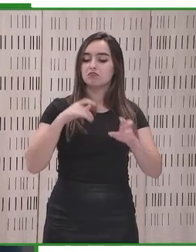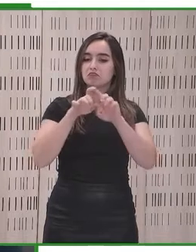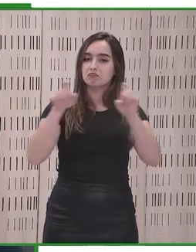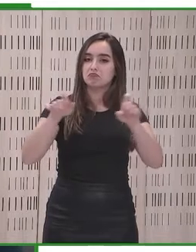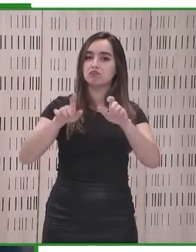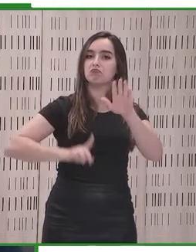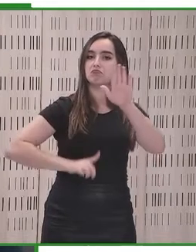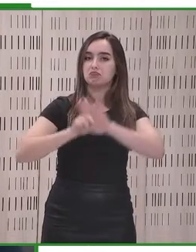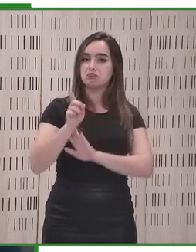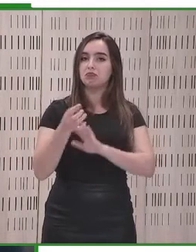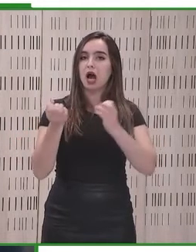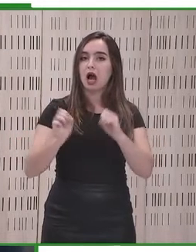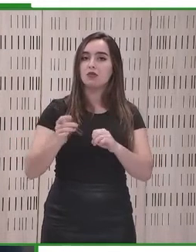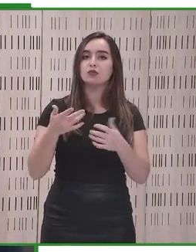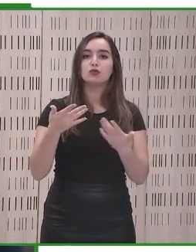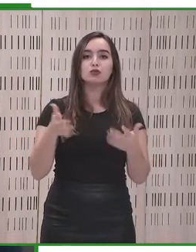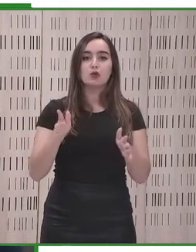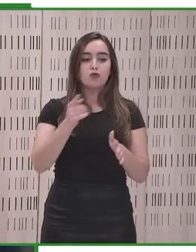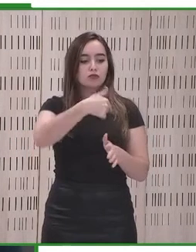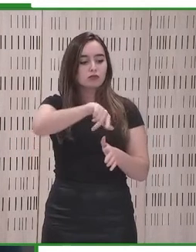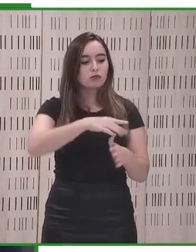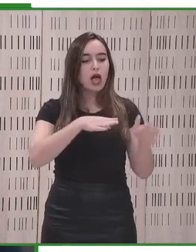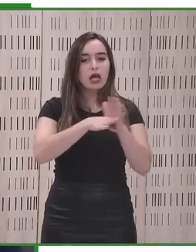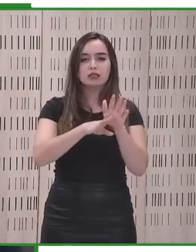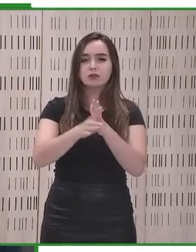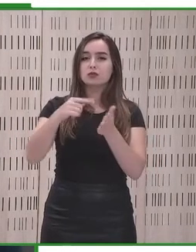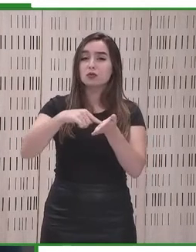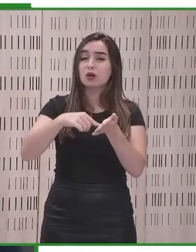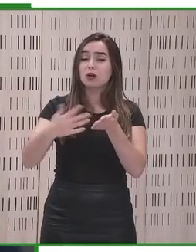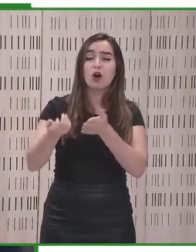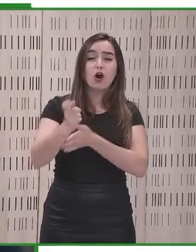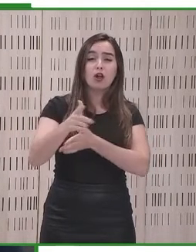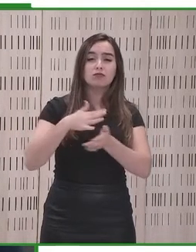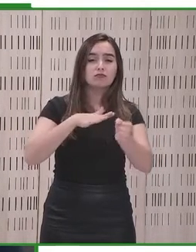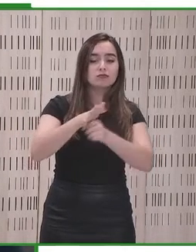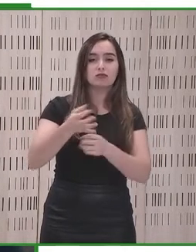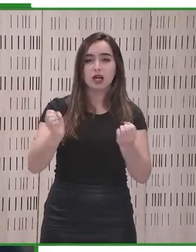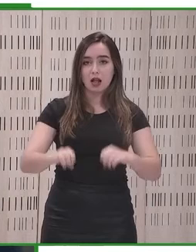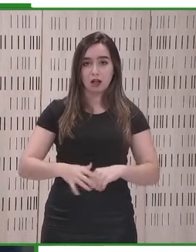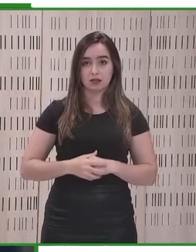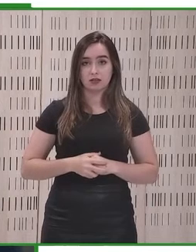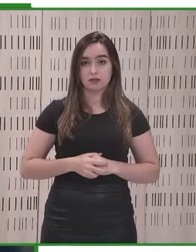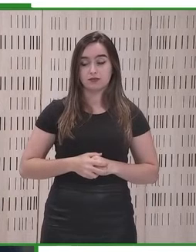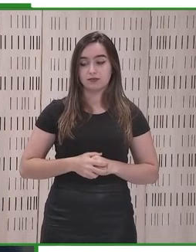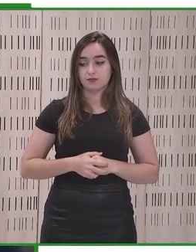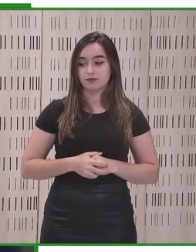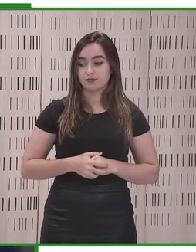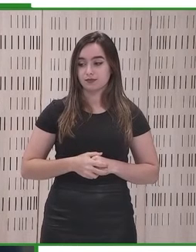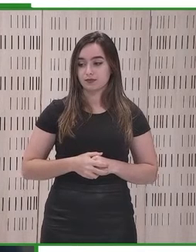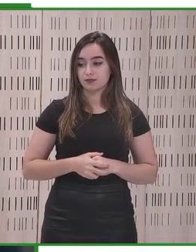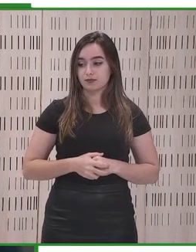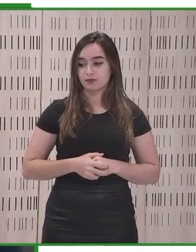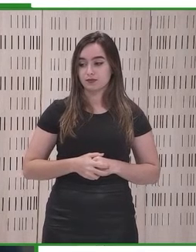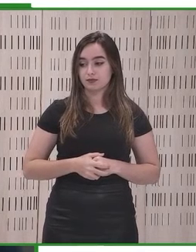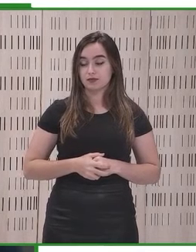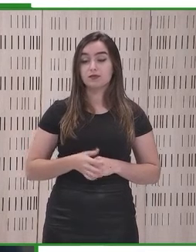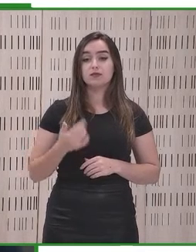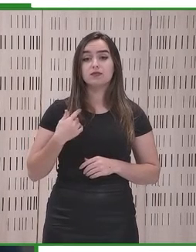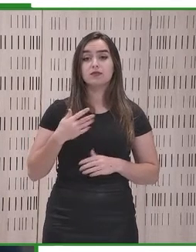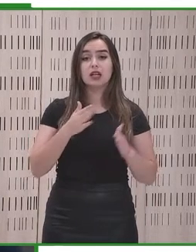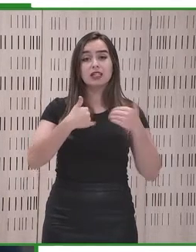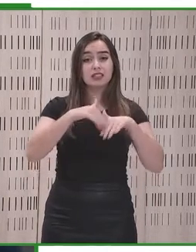del contexto de la nueva legislación, la legislación europea sobre discapacidad.